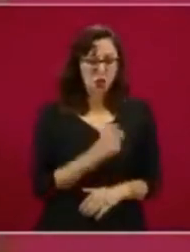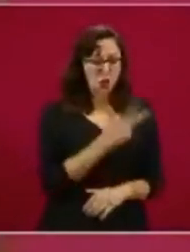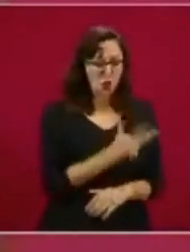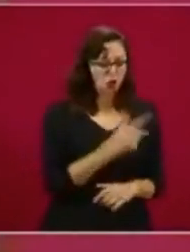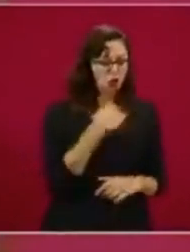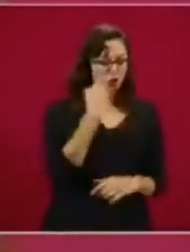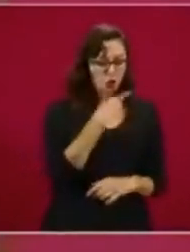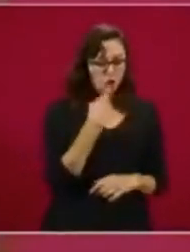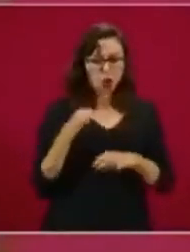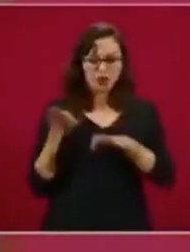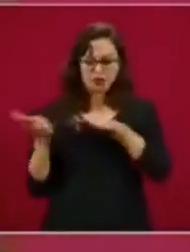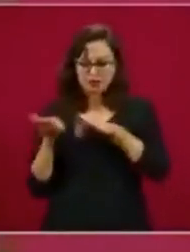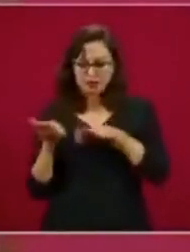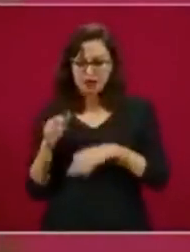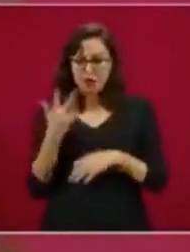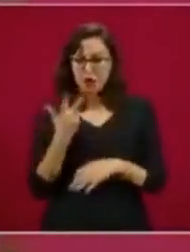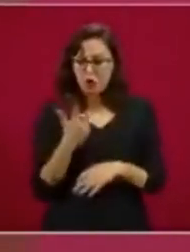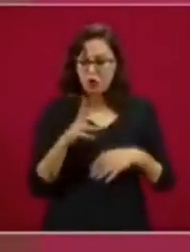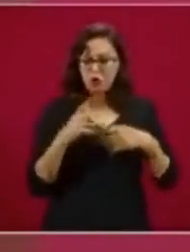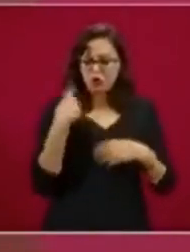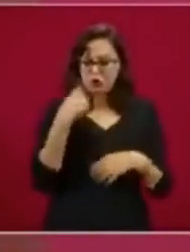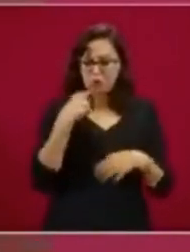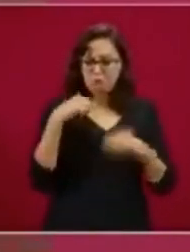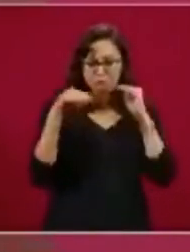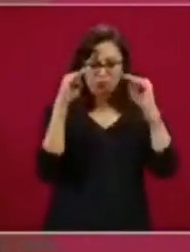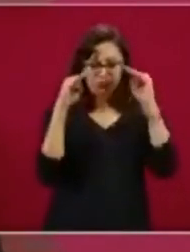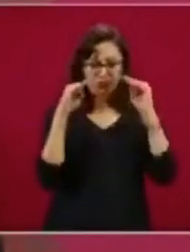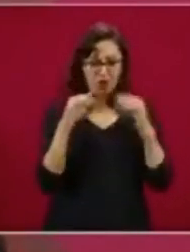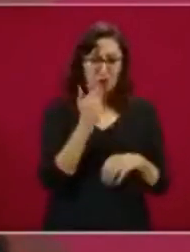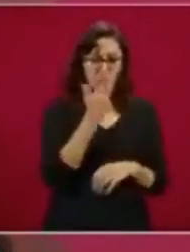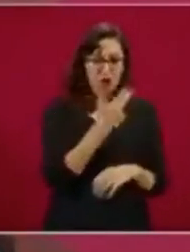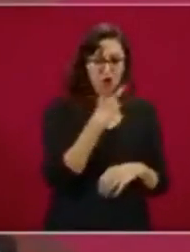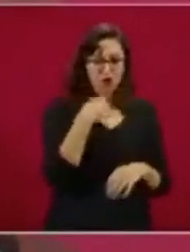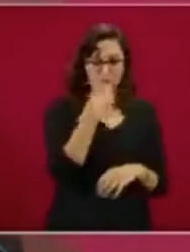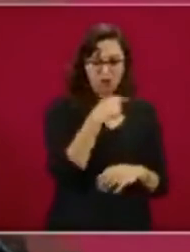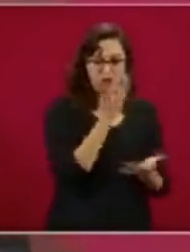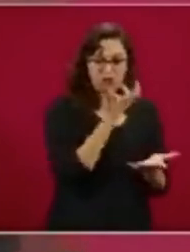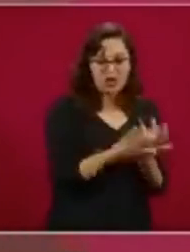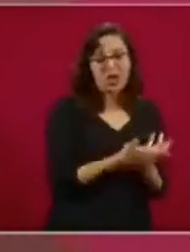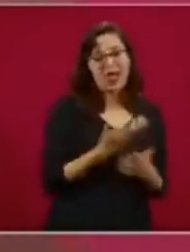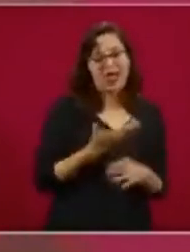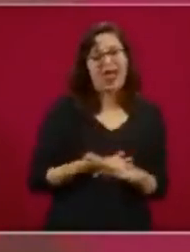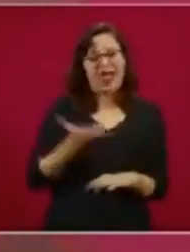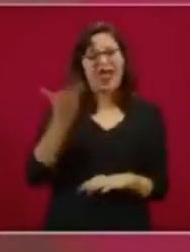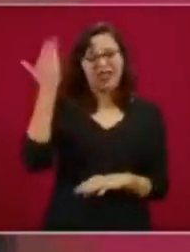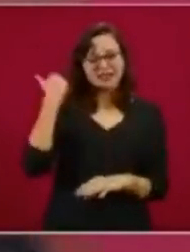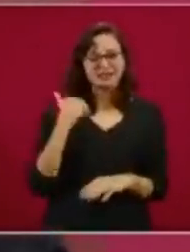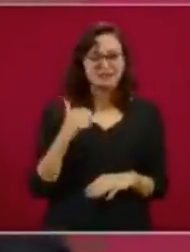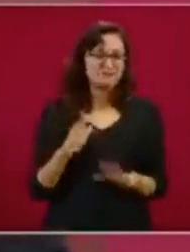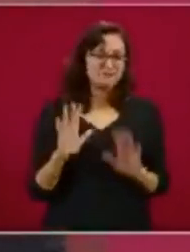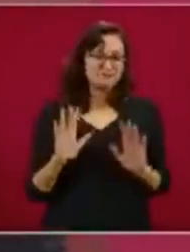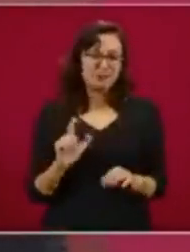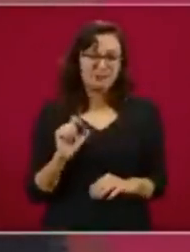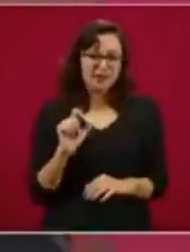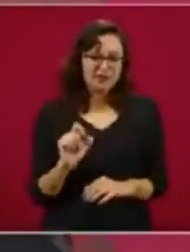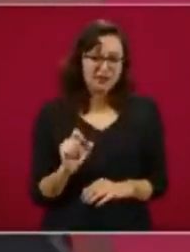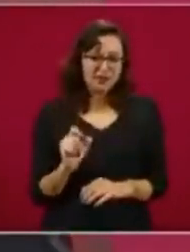para pensar, ocho para descansar, así se dividen las veinticuatro horas.